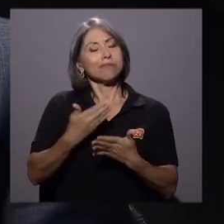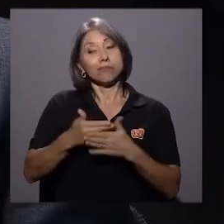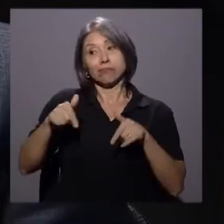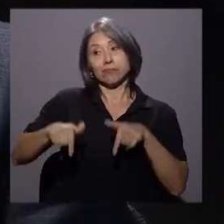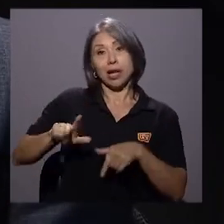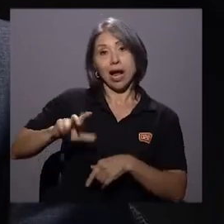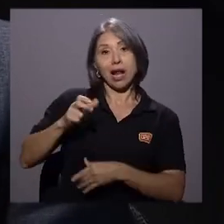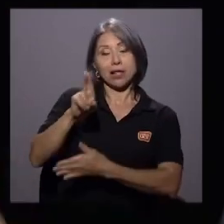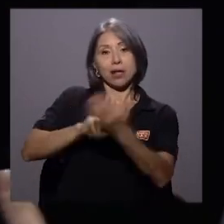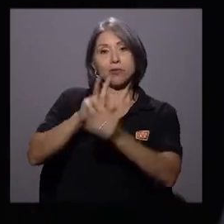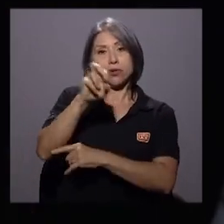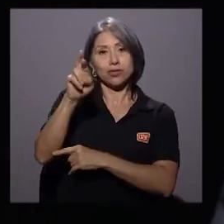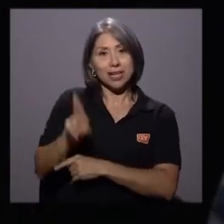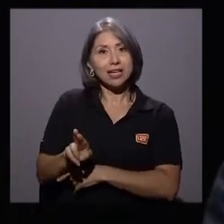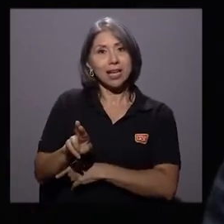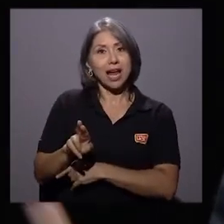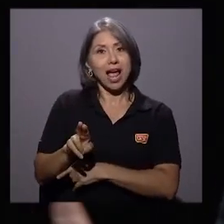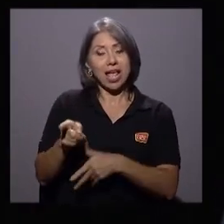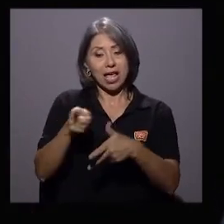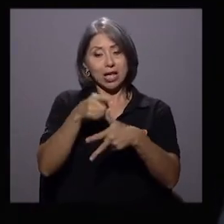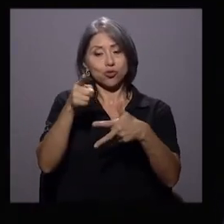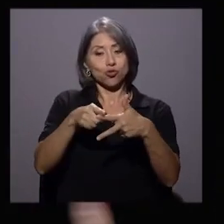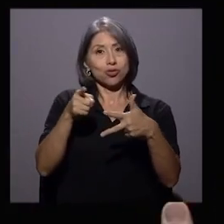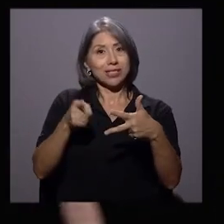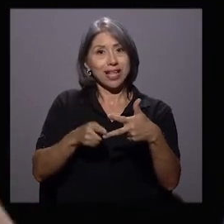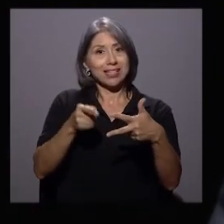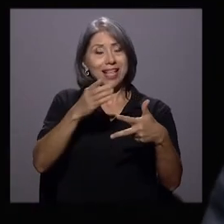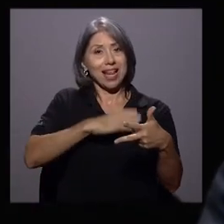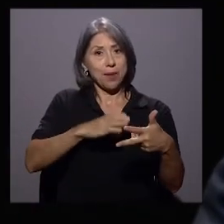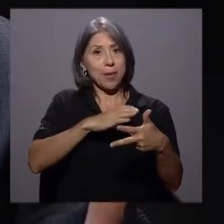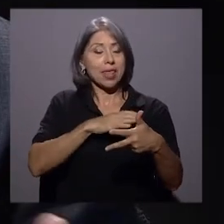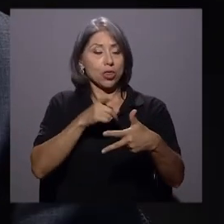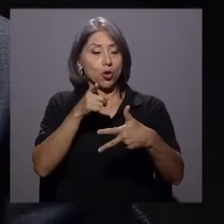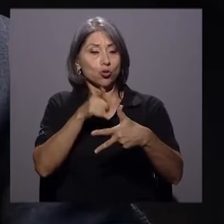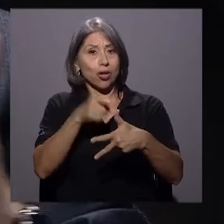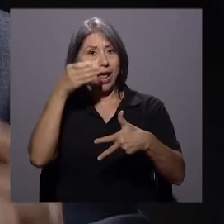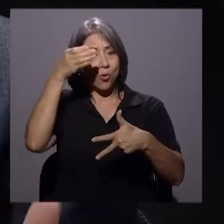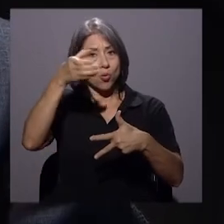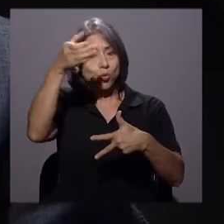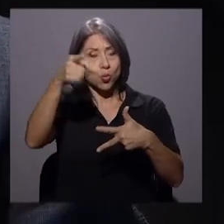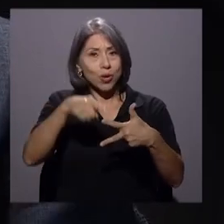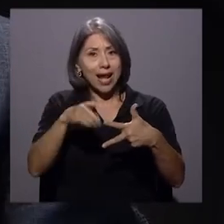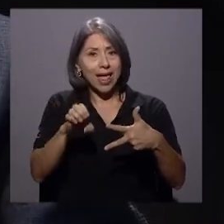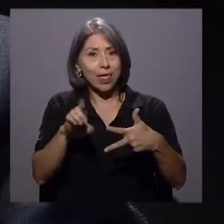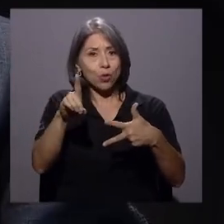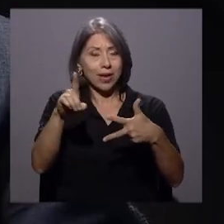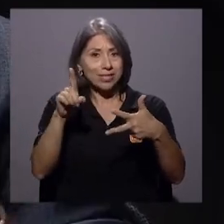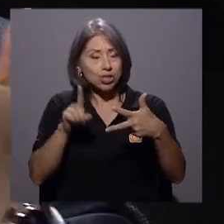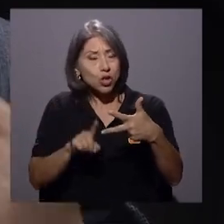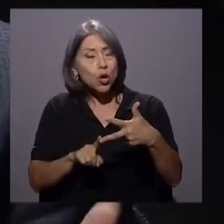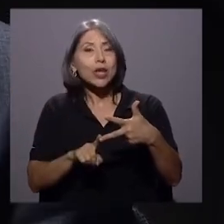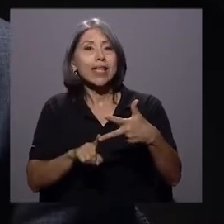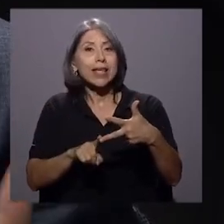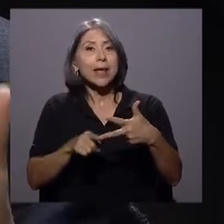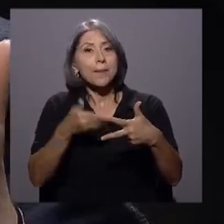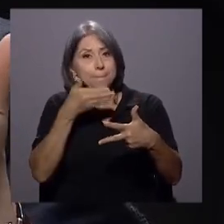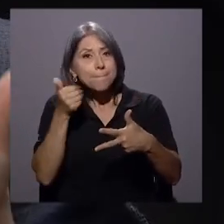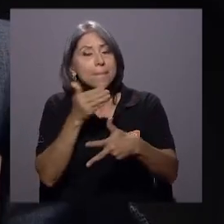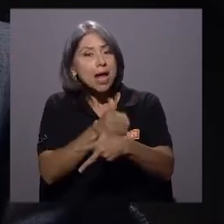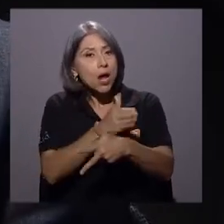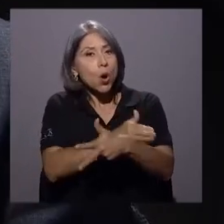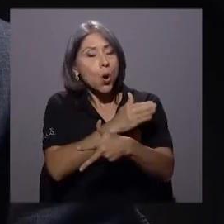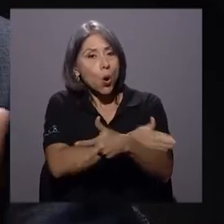Costa Rica expande esos tres grandes elementos como lo es la cultura, la educación y mejoras